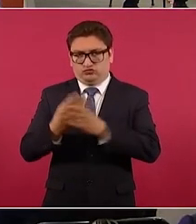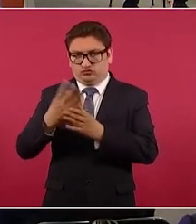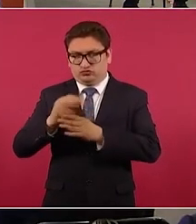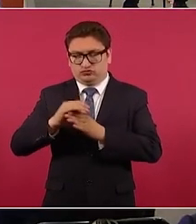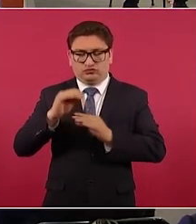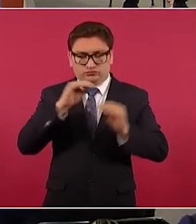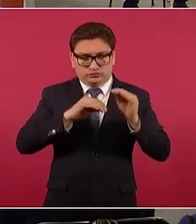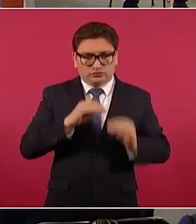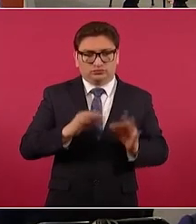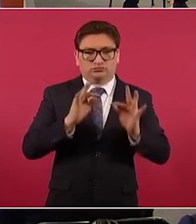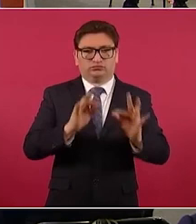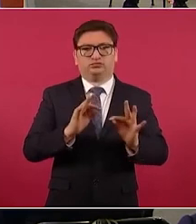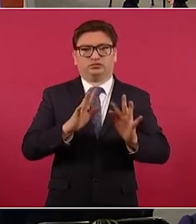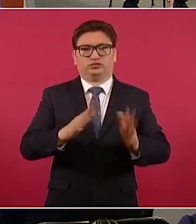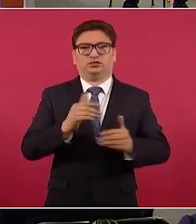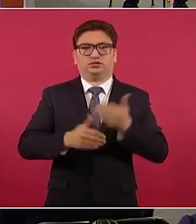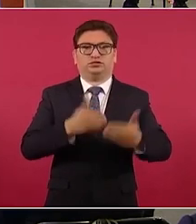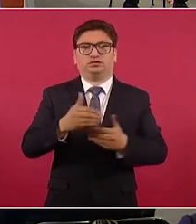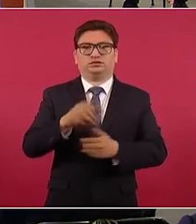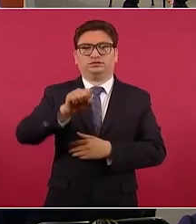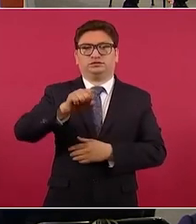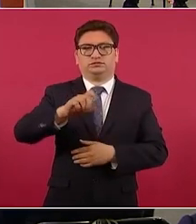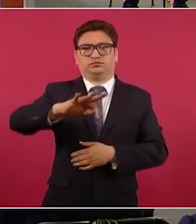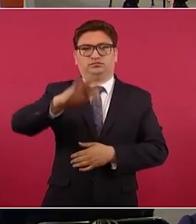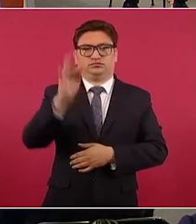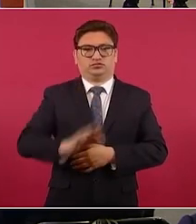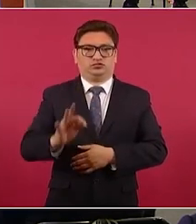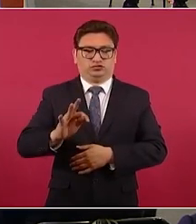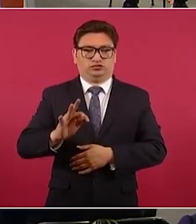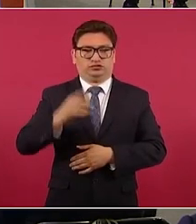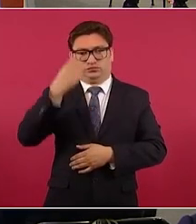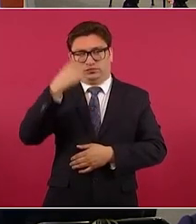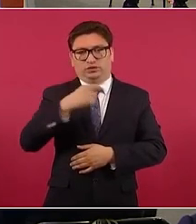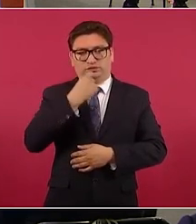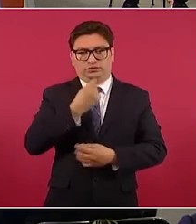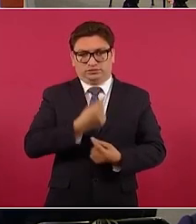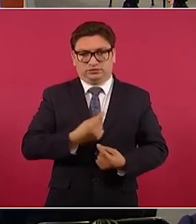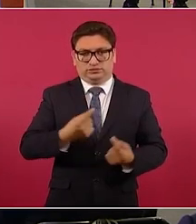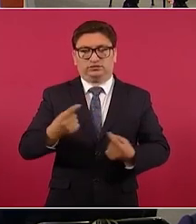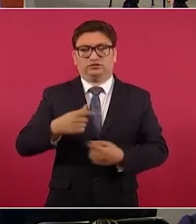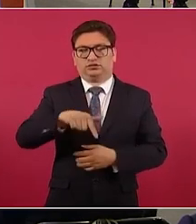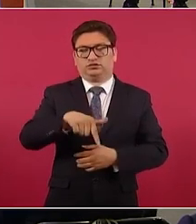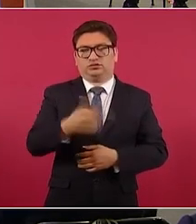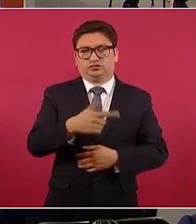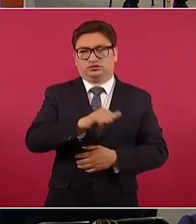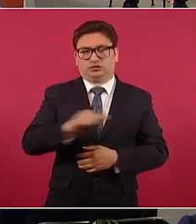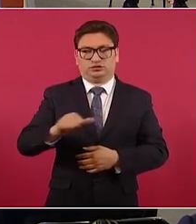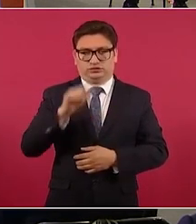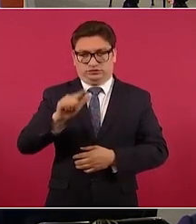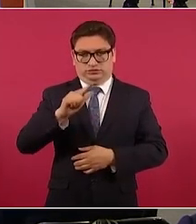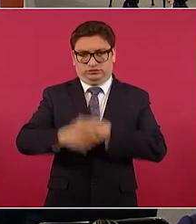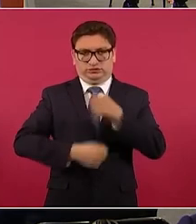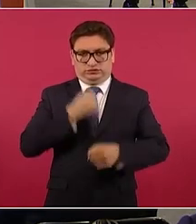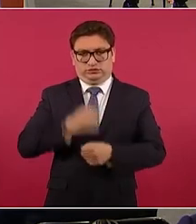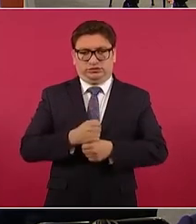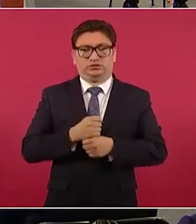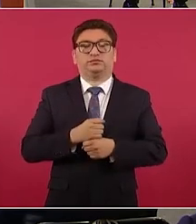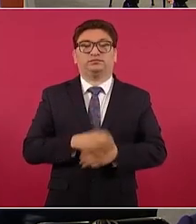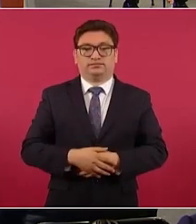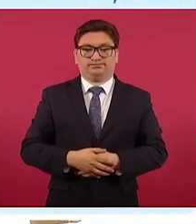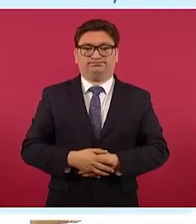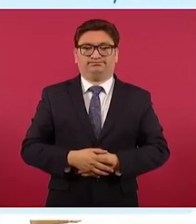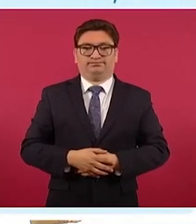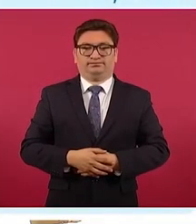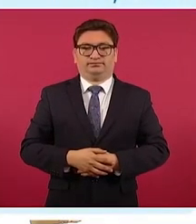ha continuado y ya llevamos 60% para niñas y niños de 12 a 17 años y